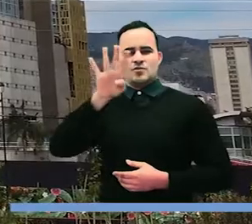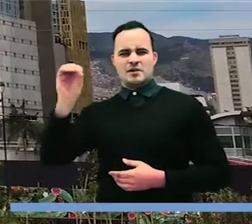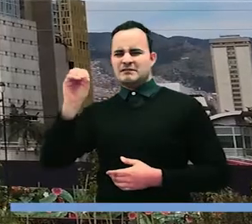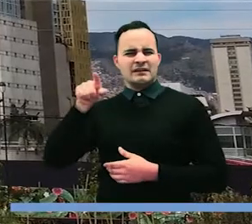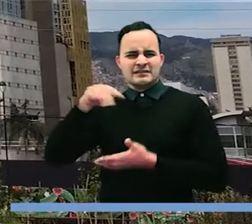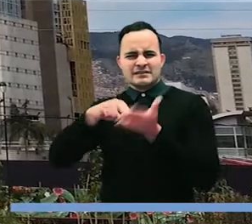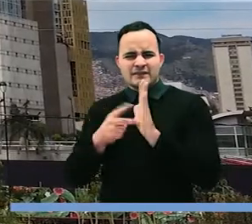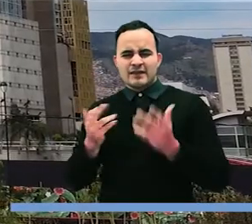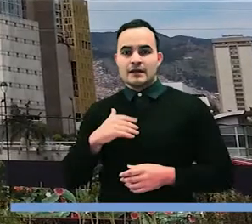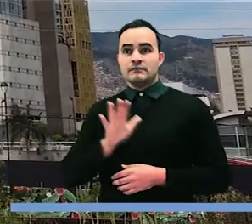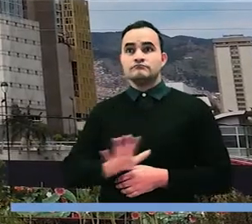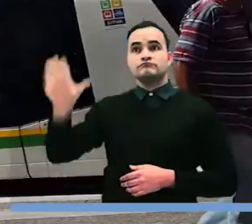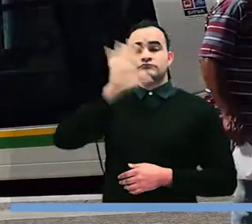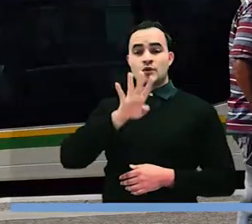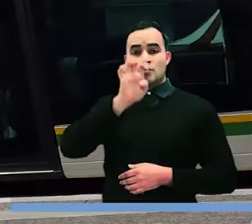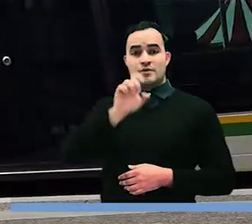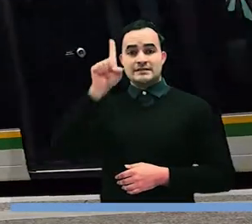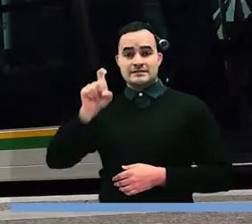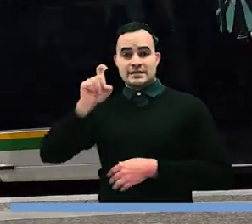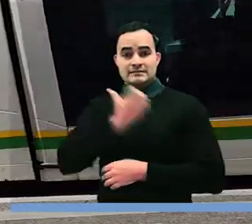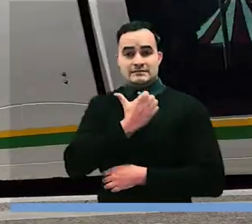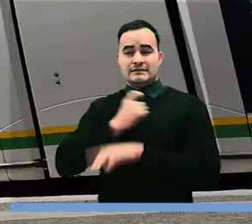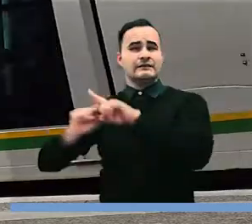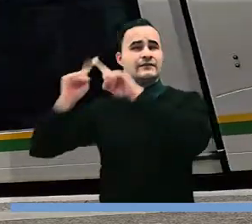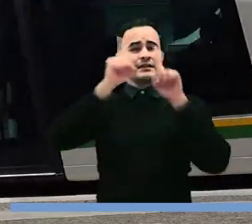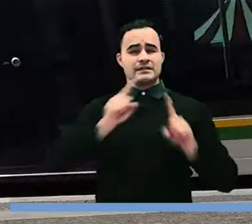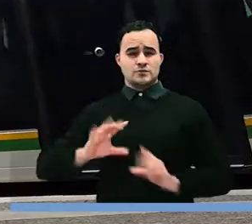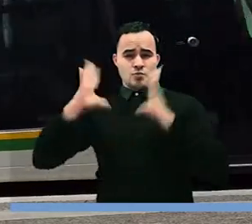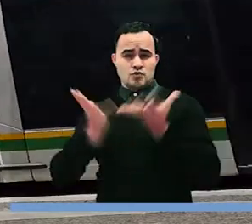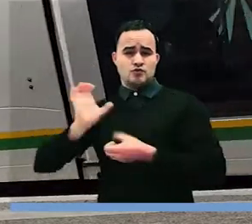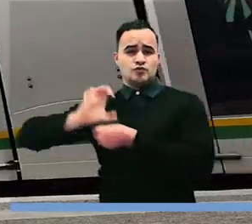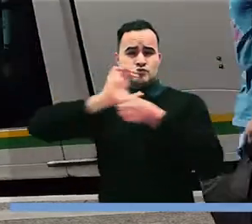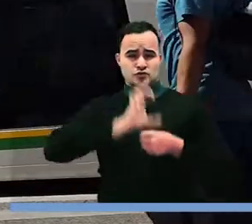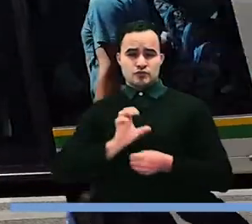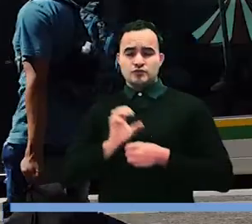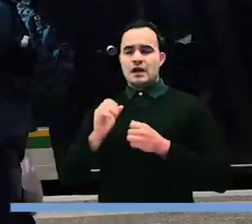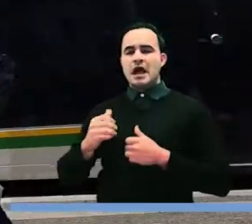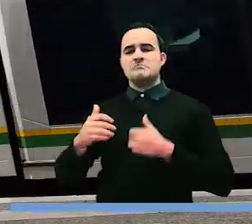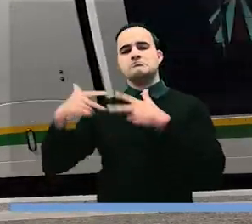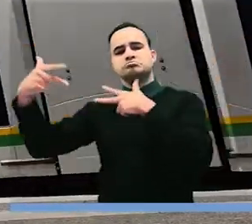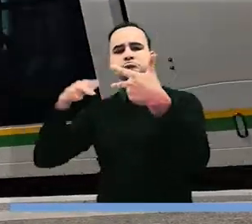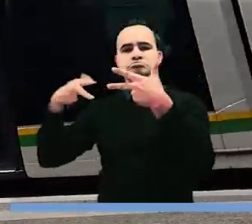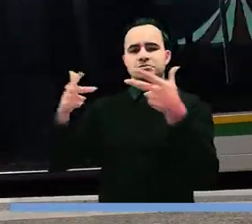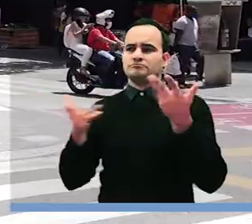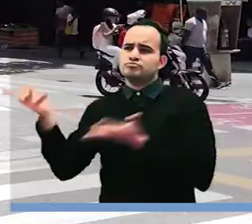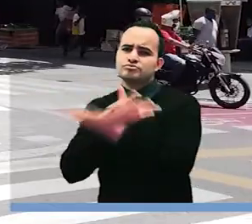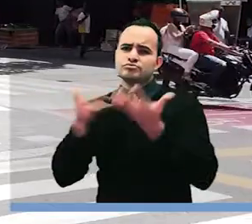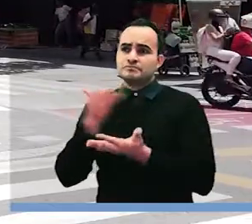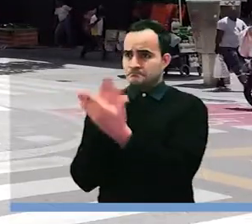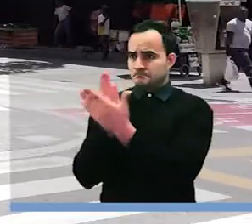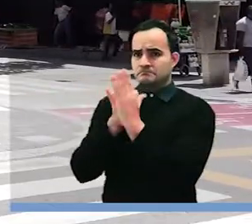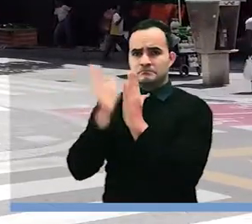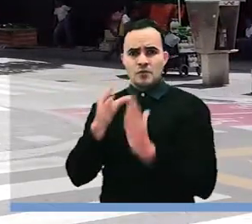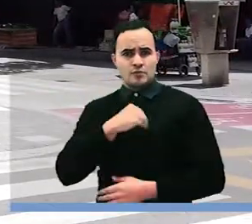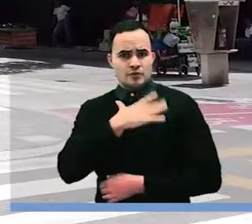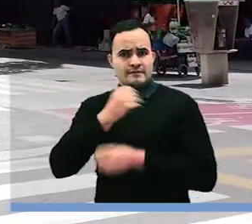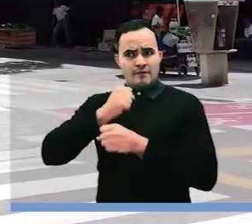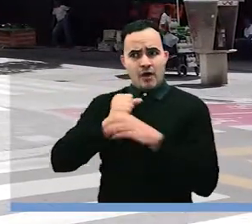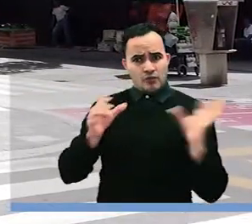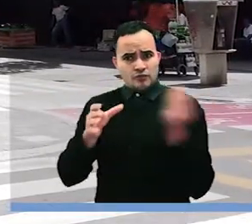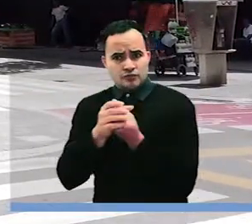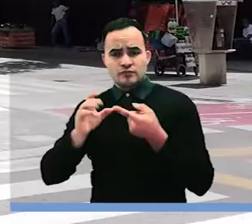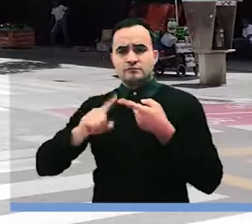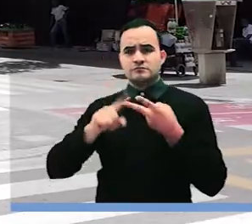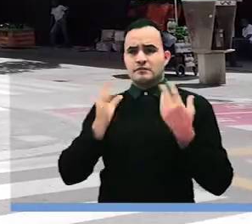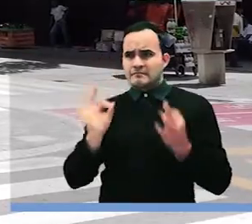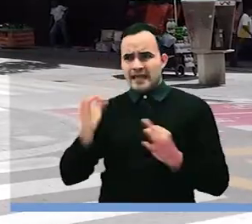reunión del C40, conformado por 96 alcaldes de diferentes ciudades del mundo. Allí expuso la estrategia para generar